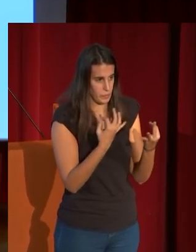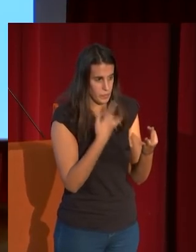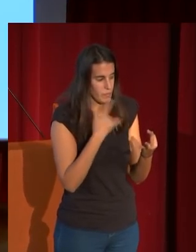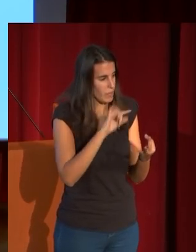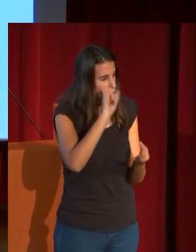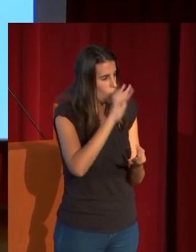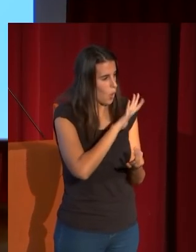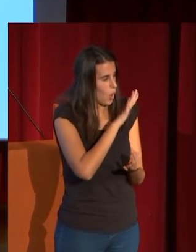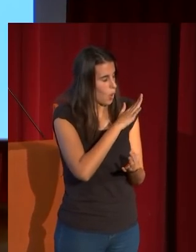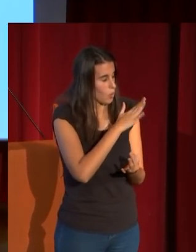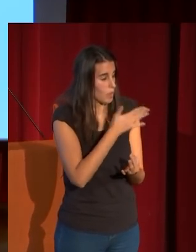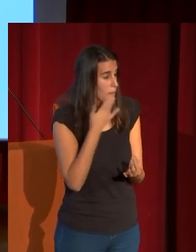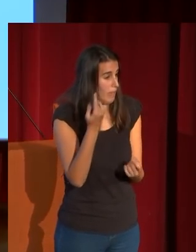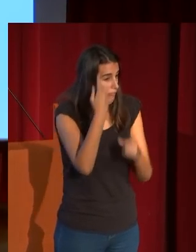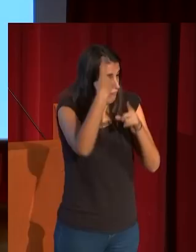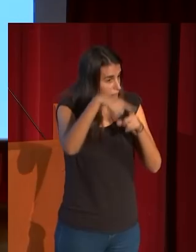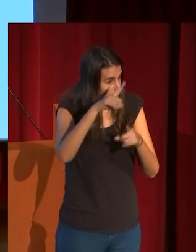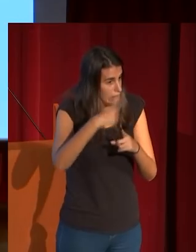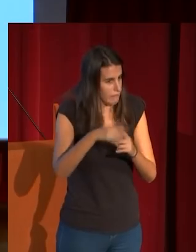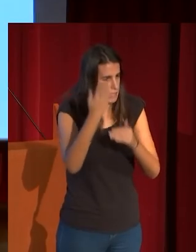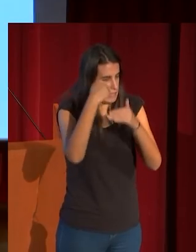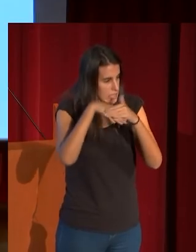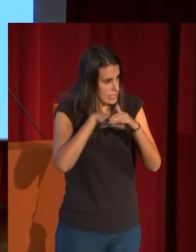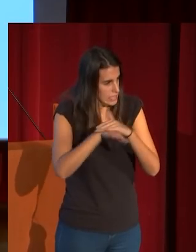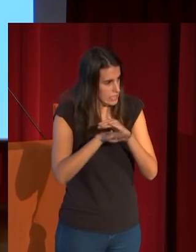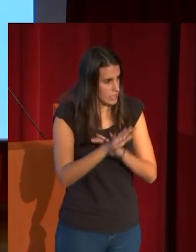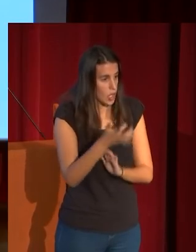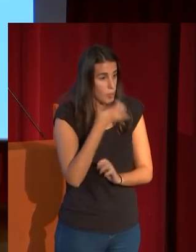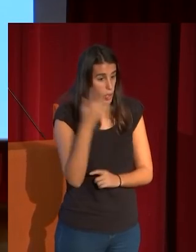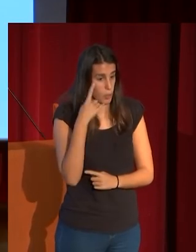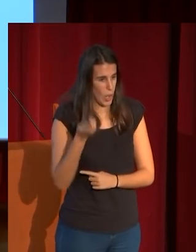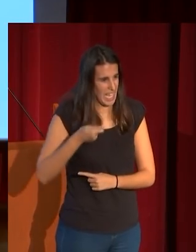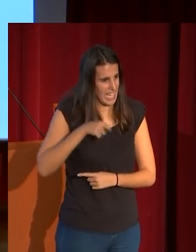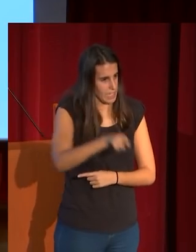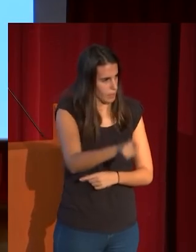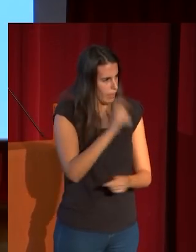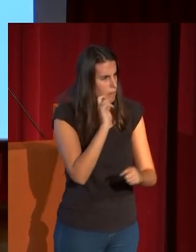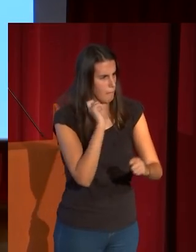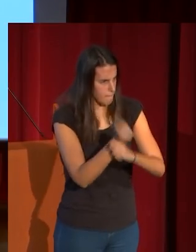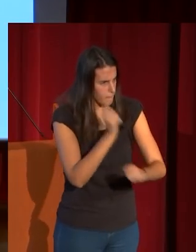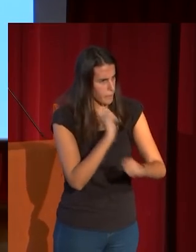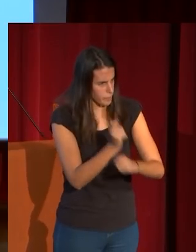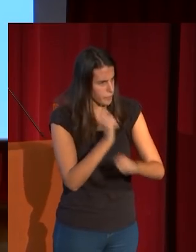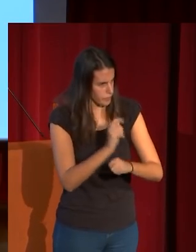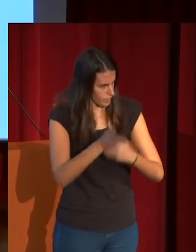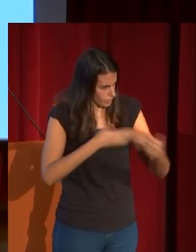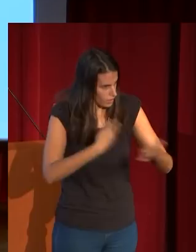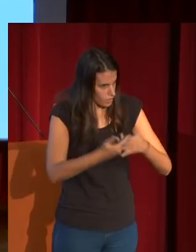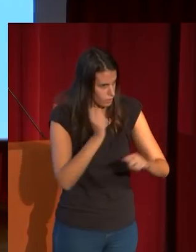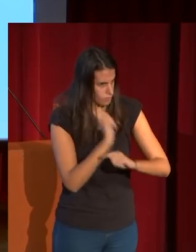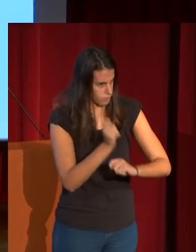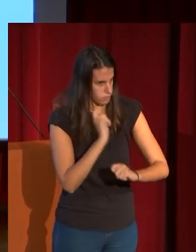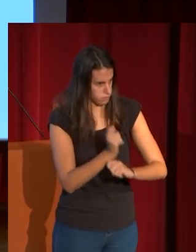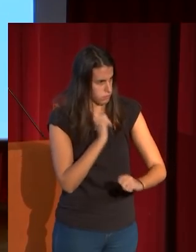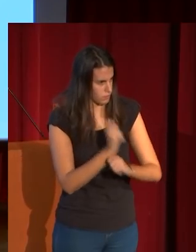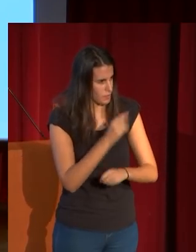habilidad creativa incluso en las artes industriales esta espada la forja el propio Fortuny es capaz de